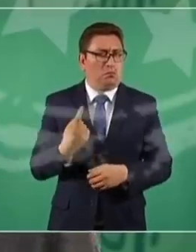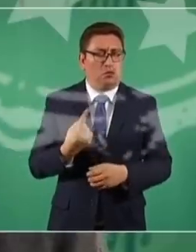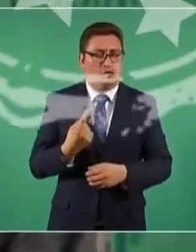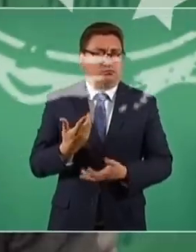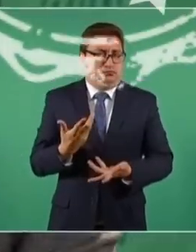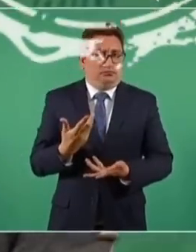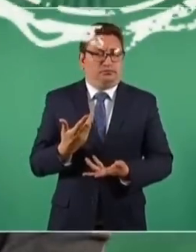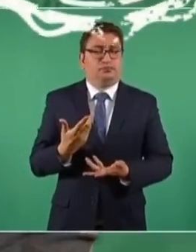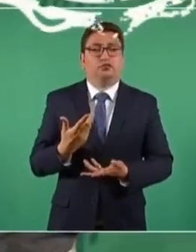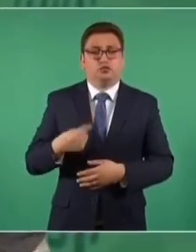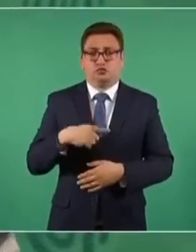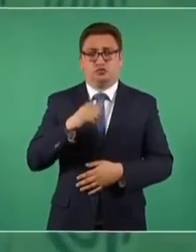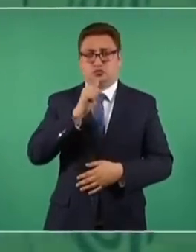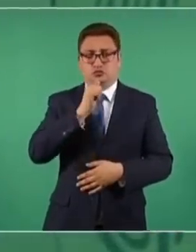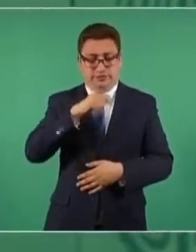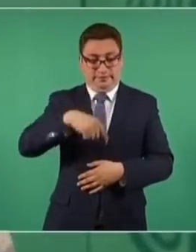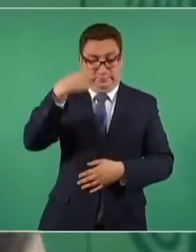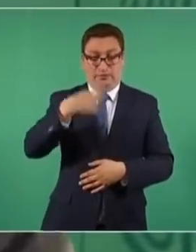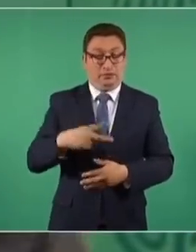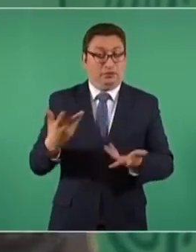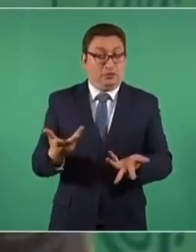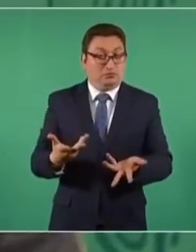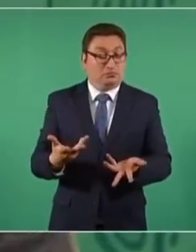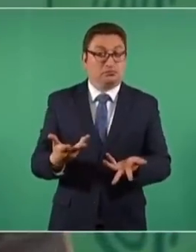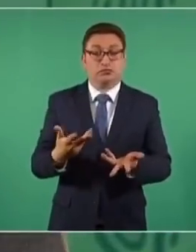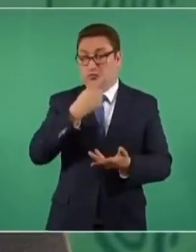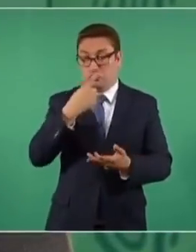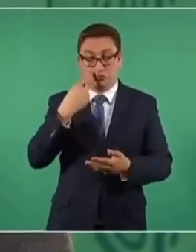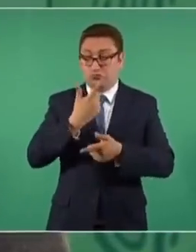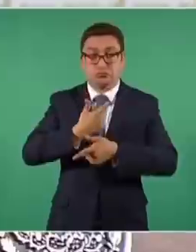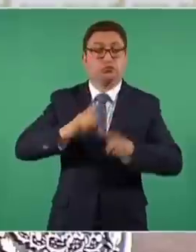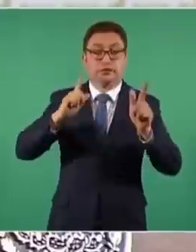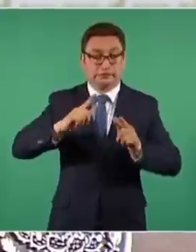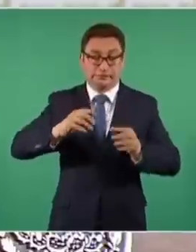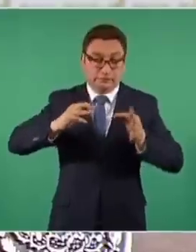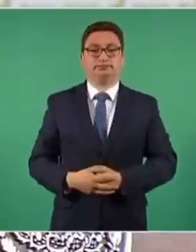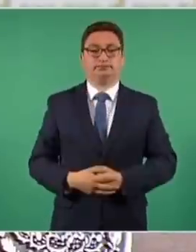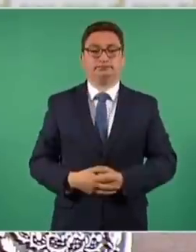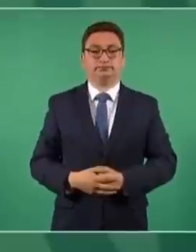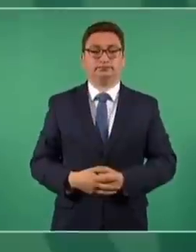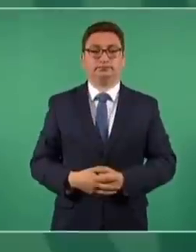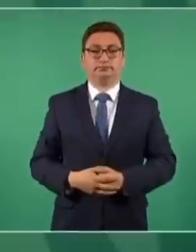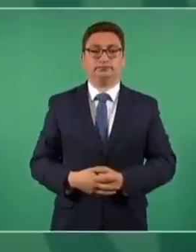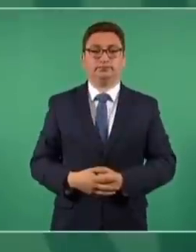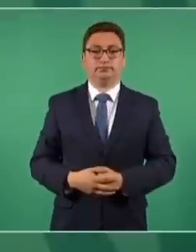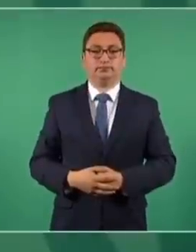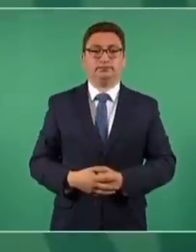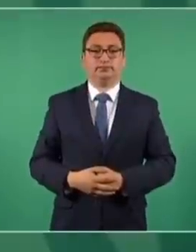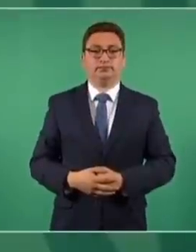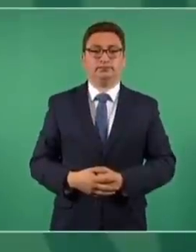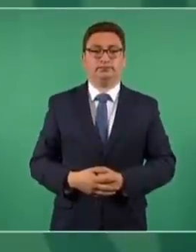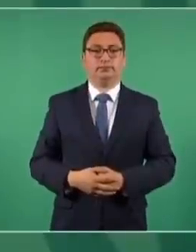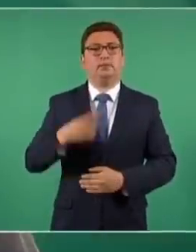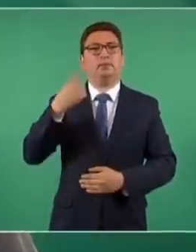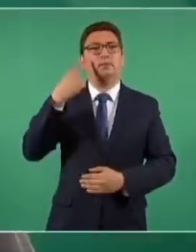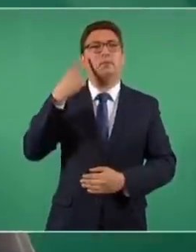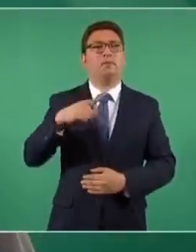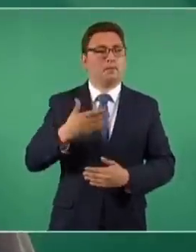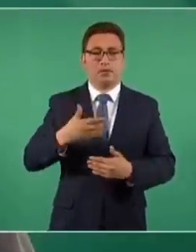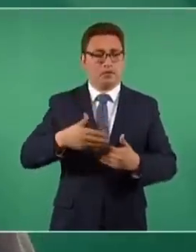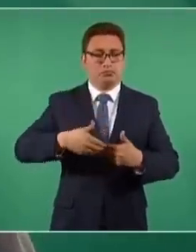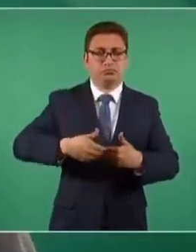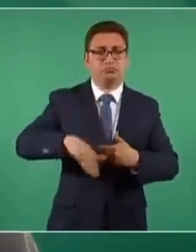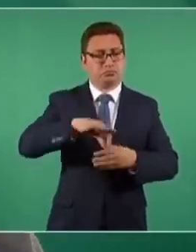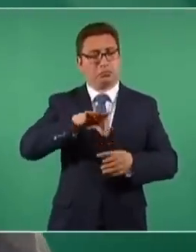No hemos logrado en México establecer una democracia auténtica, plena, para que en definitiva se termine con los fraudes